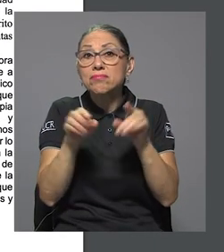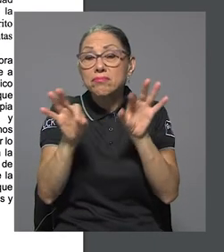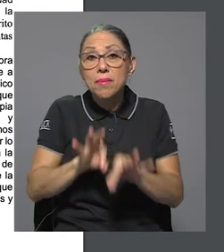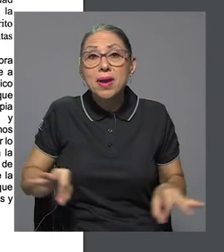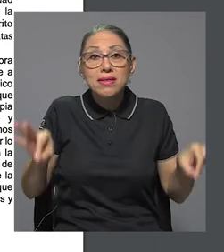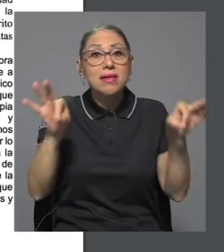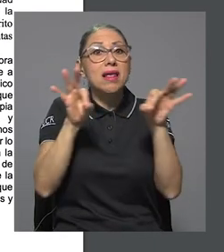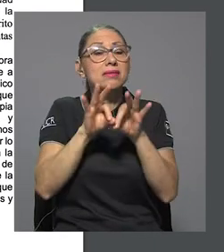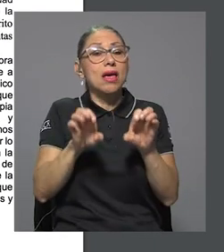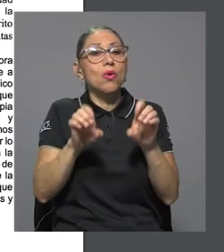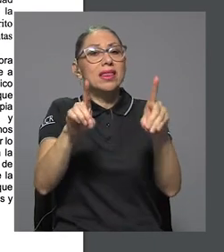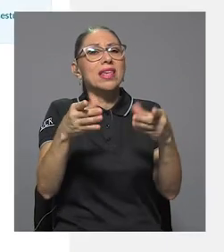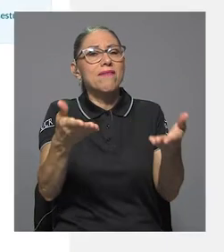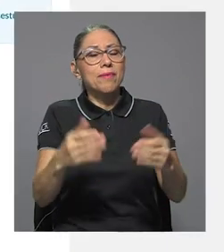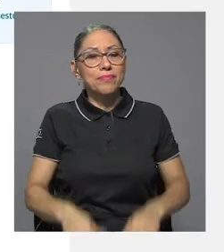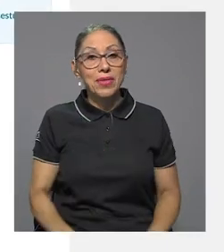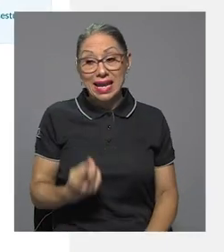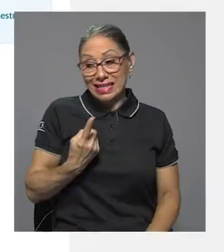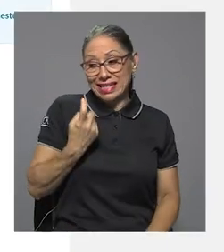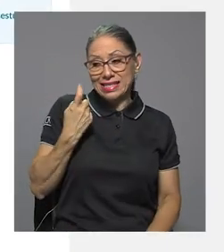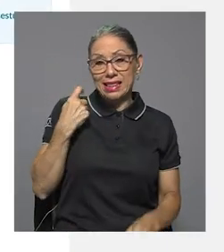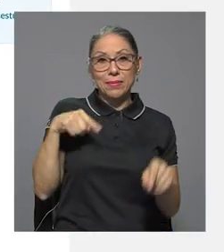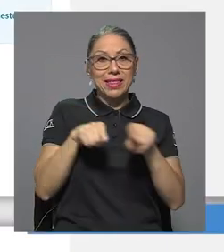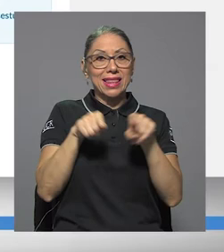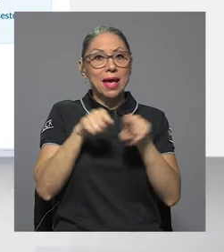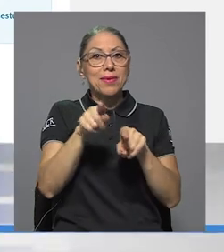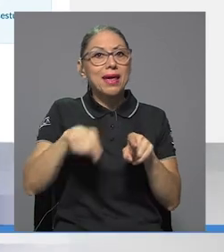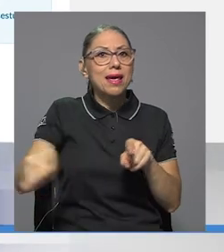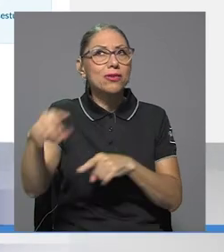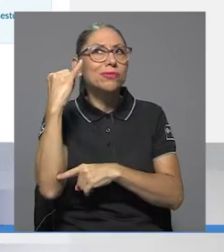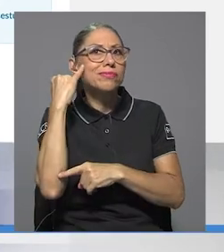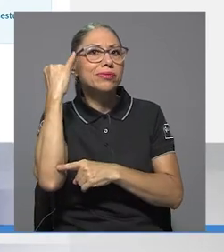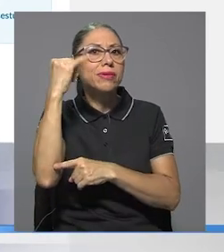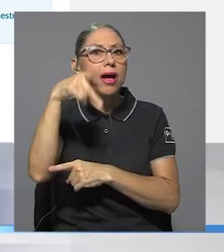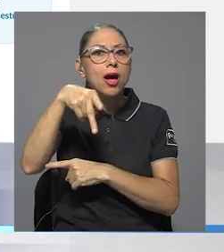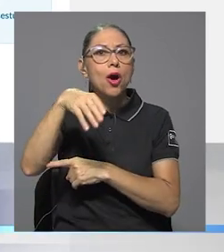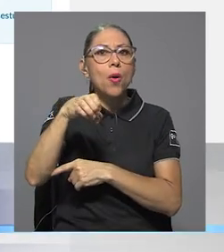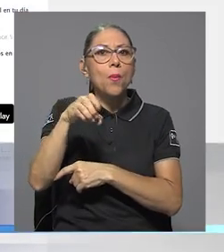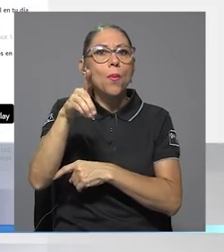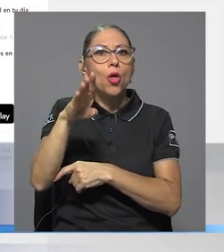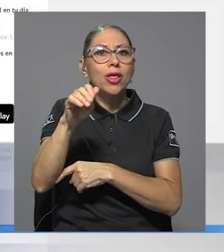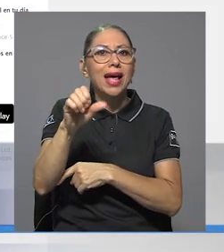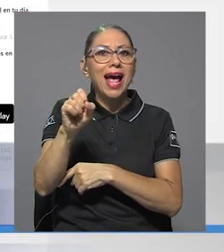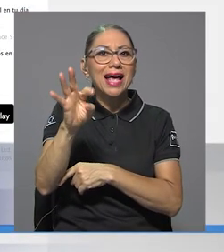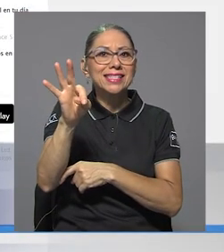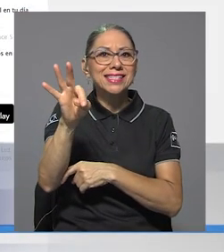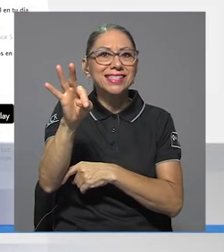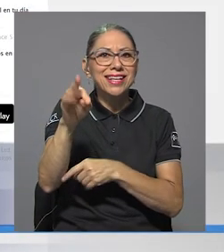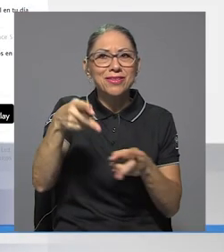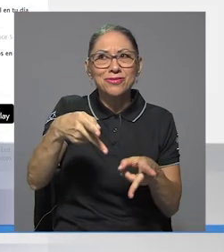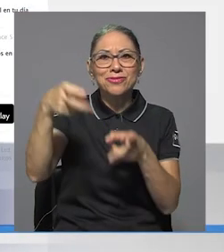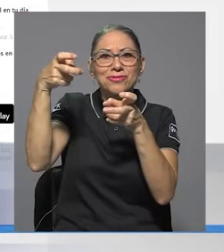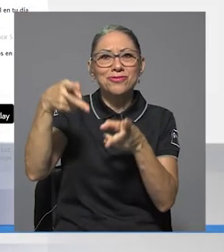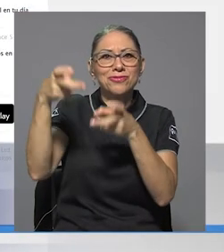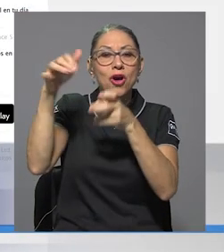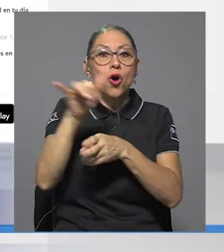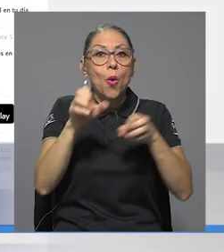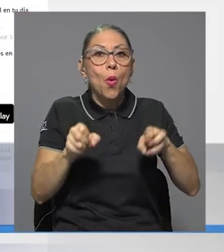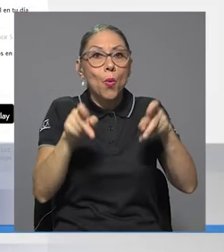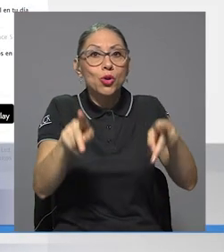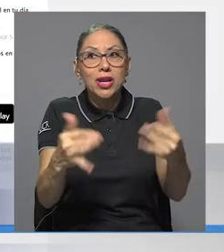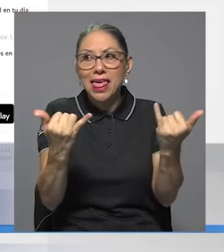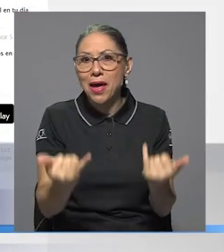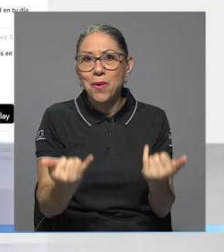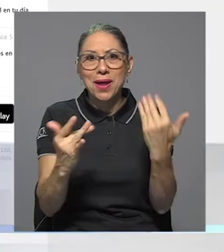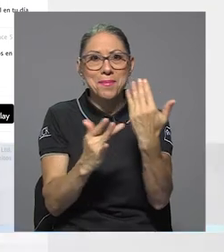pertinencia educativa. Recientemente también incursionaron en la creación de podcast, esto como oportunidad ante la virtualidad